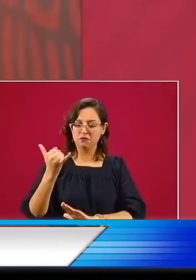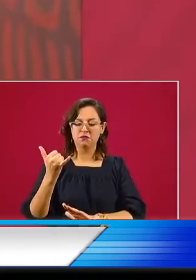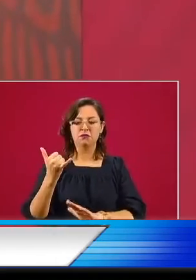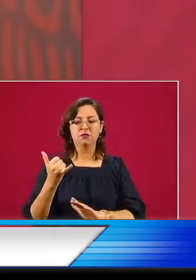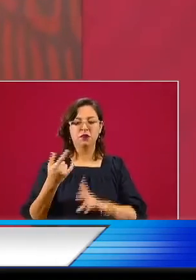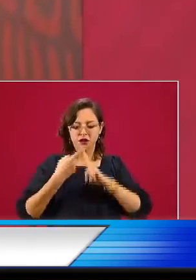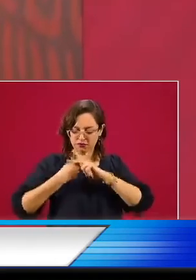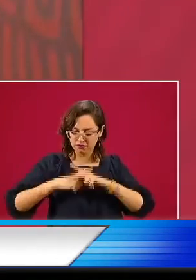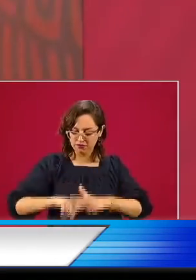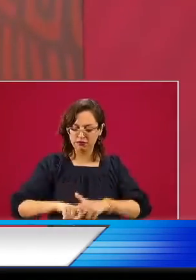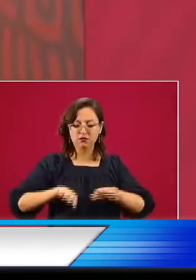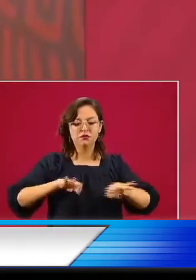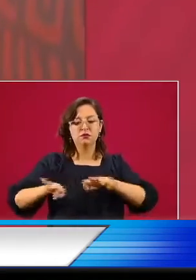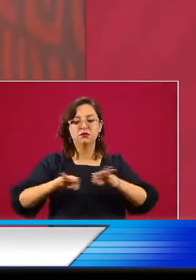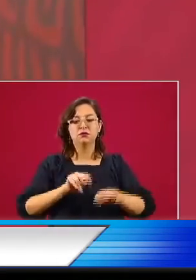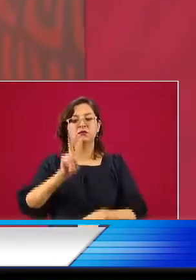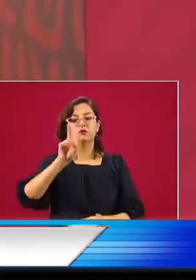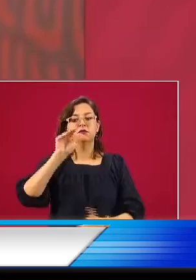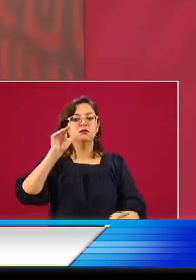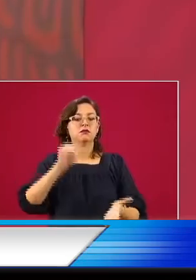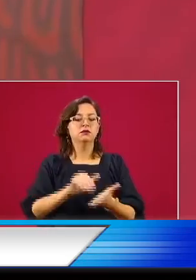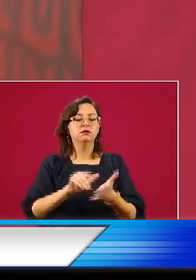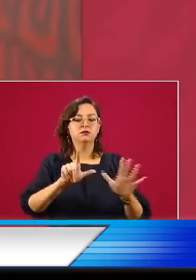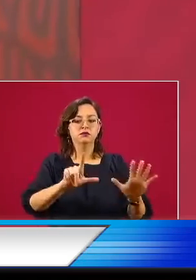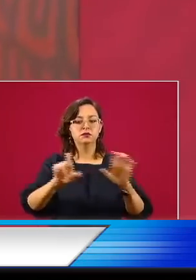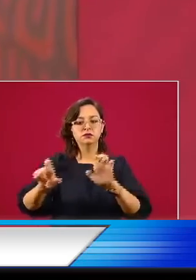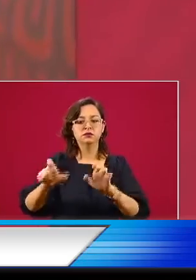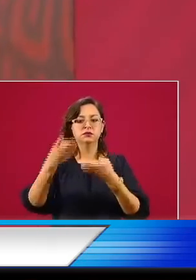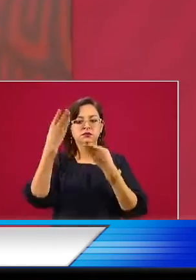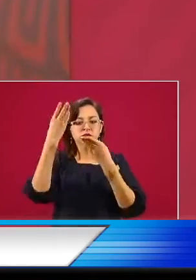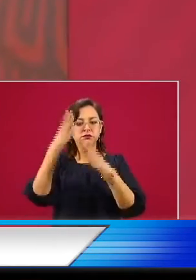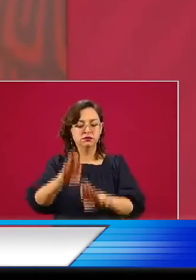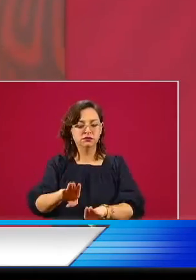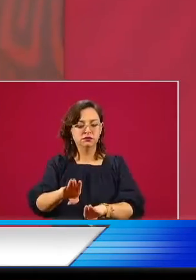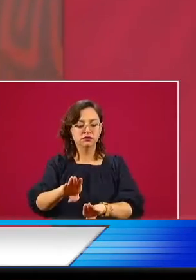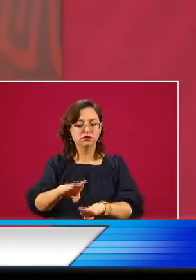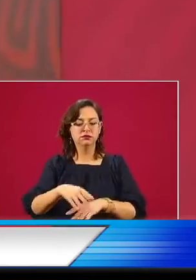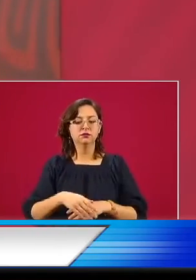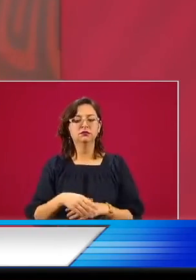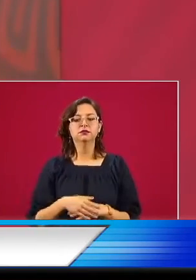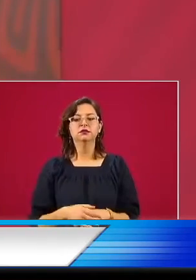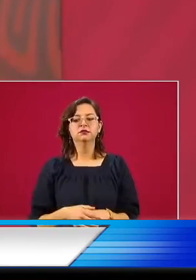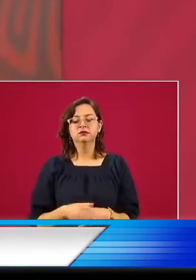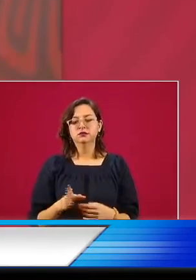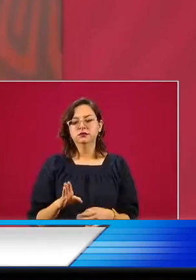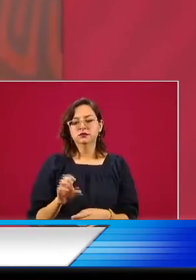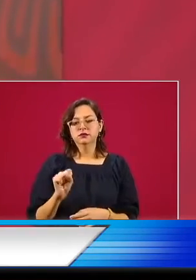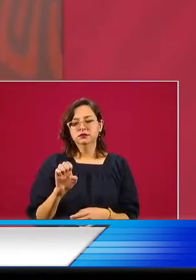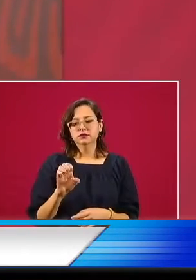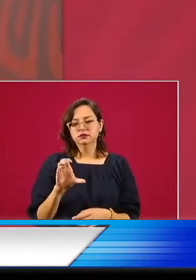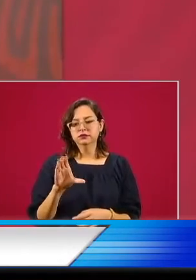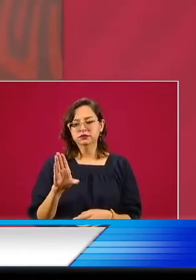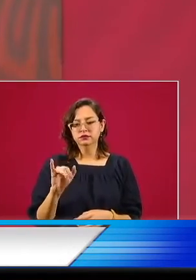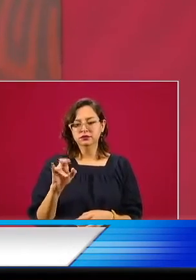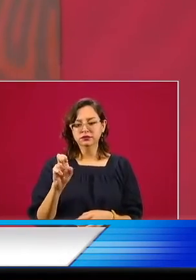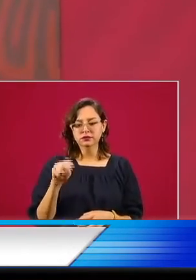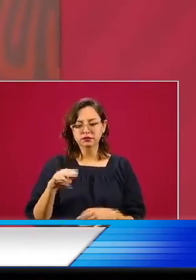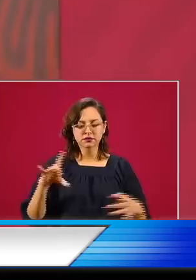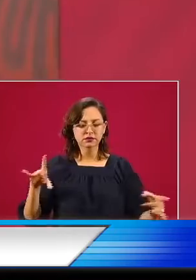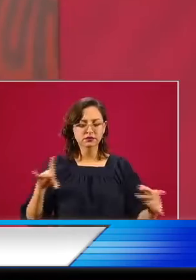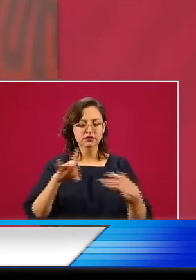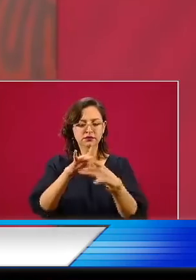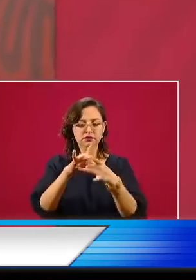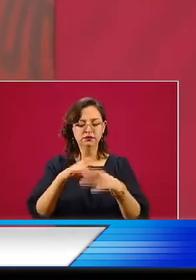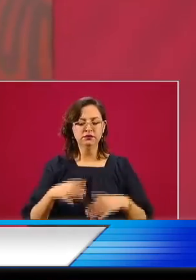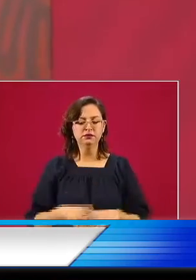.350 sucursales. Esto se ha logrado gracias al apoyo de los ingenieros de la Sedena y tiene como fin principal acercar los servicios